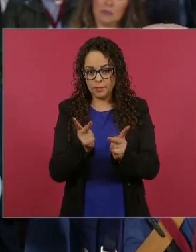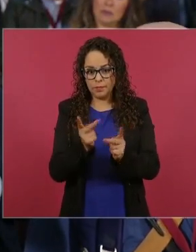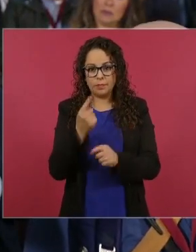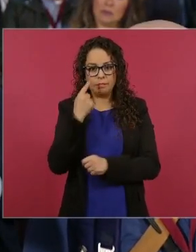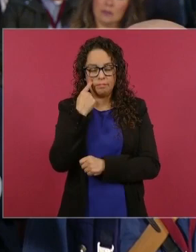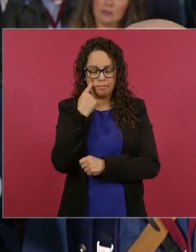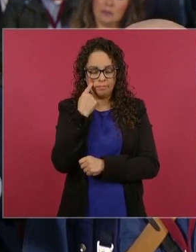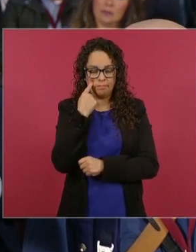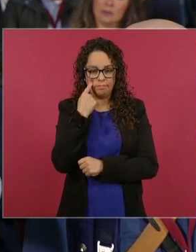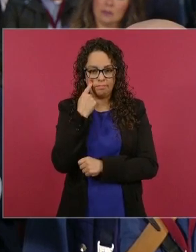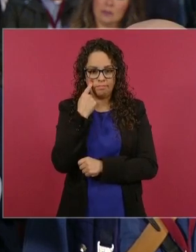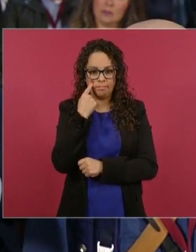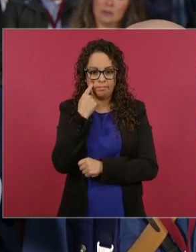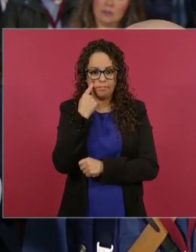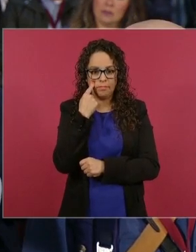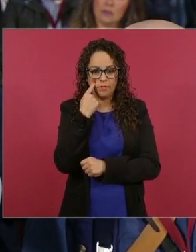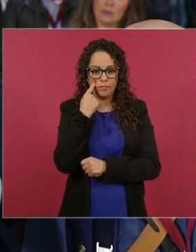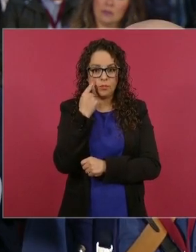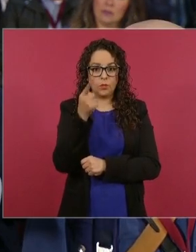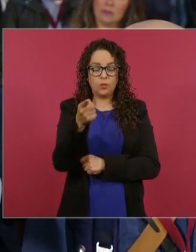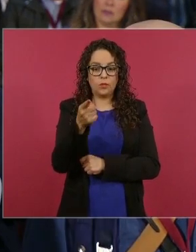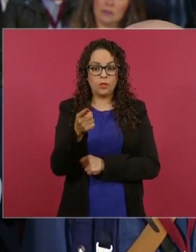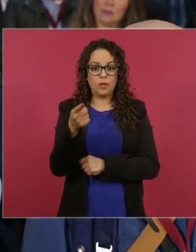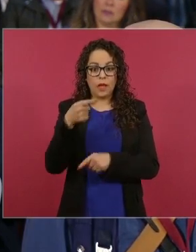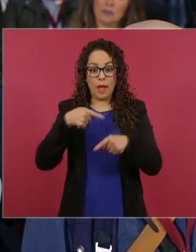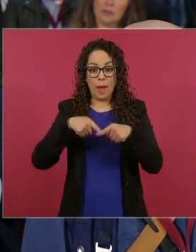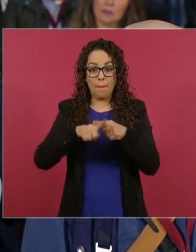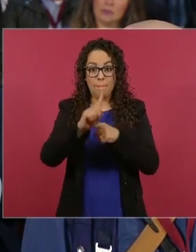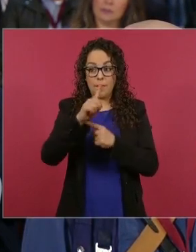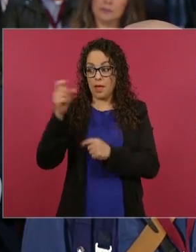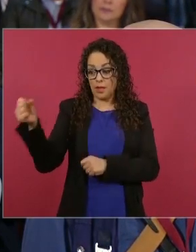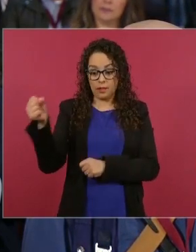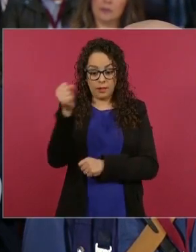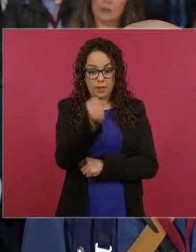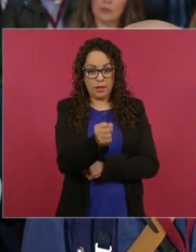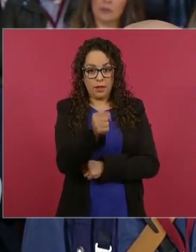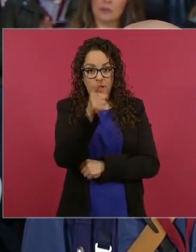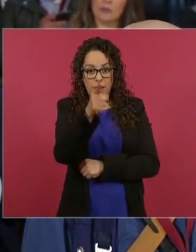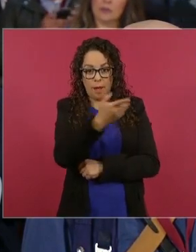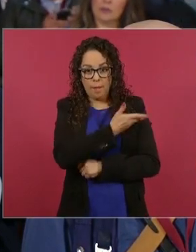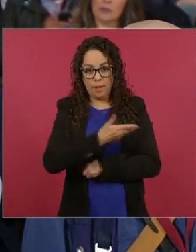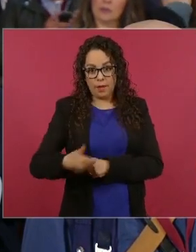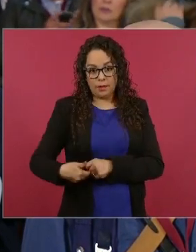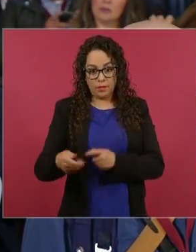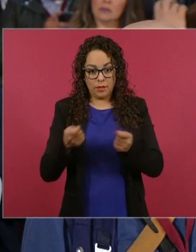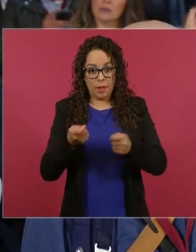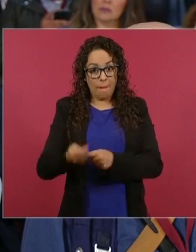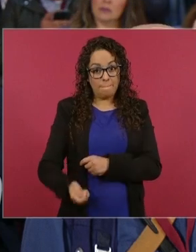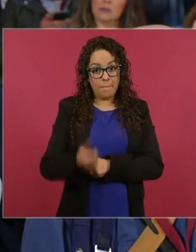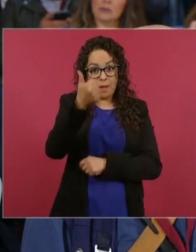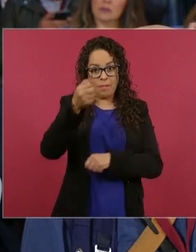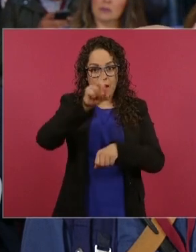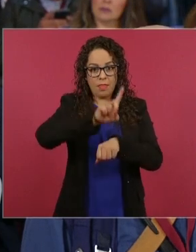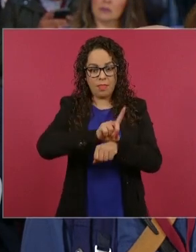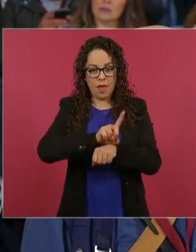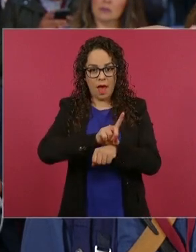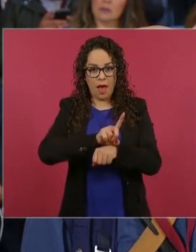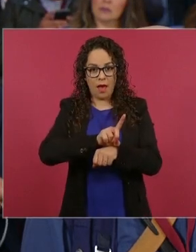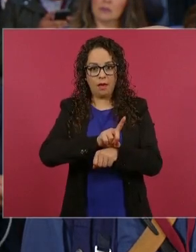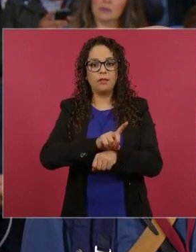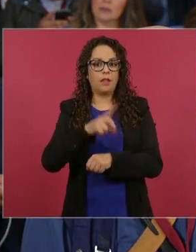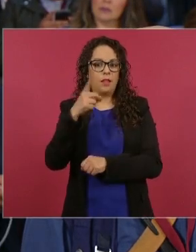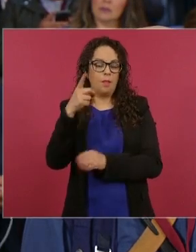primeros actos de su gobierno, el primer día de diciembre, el primer día de su gobierno en diciembre de 2018,